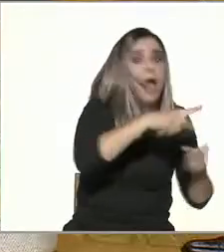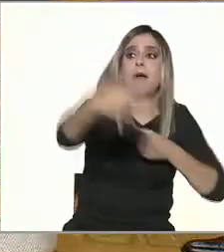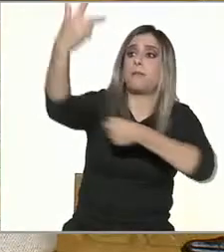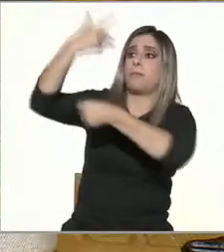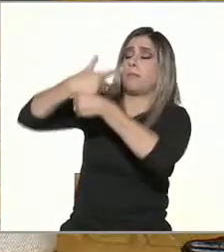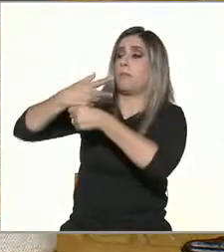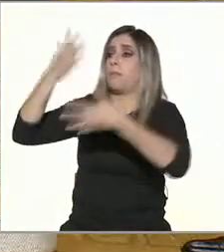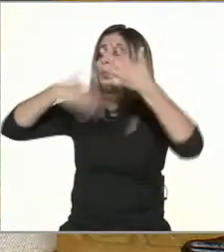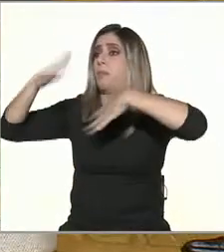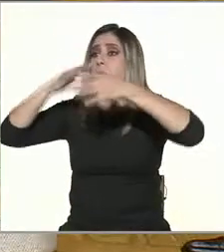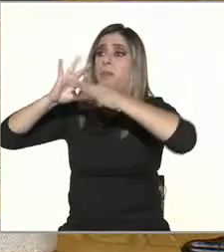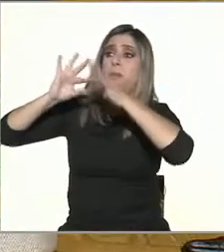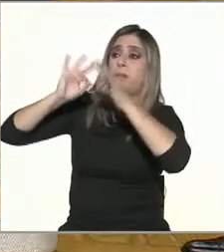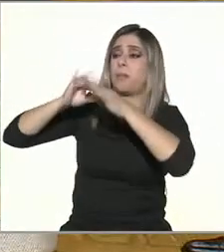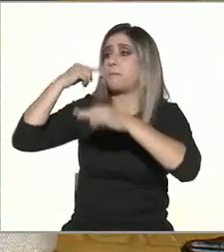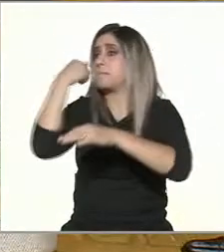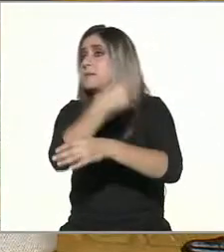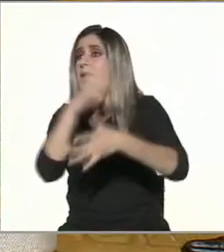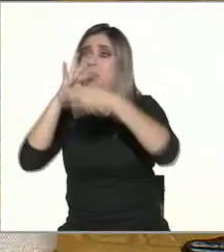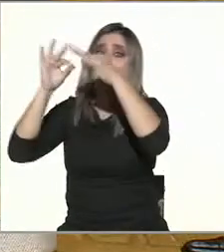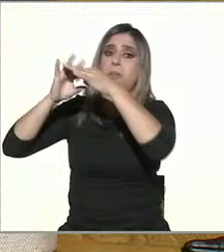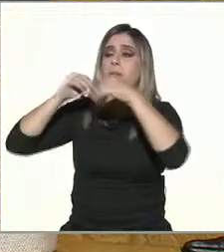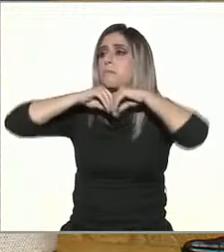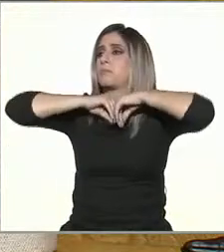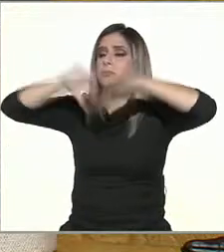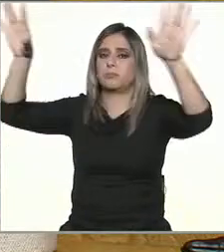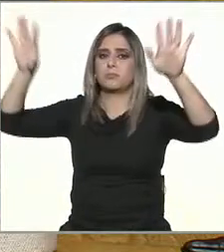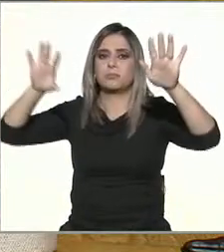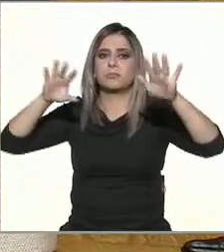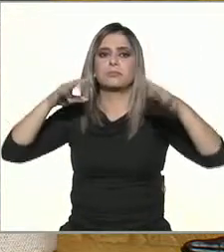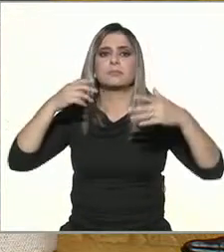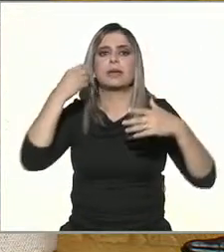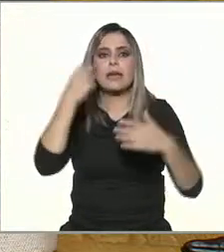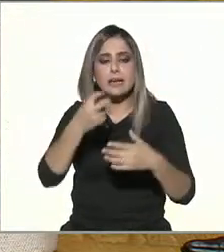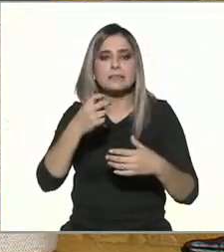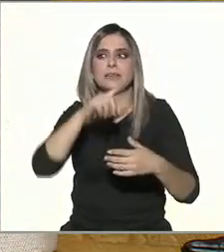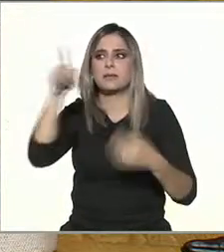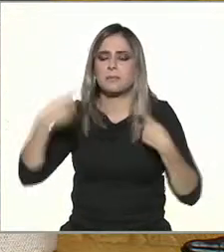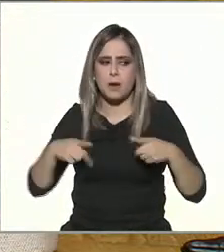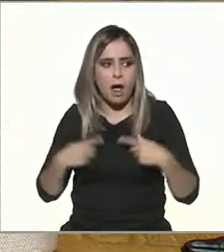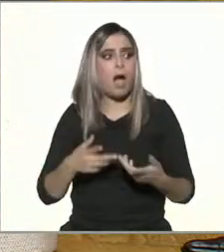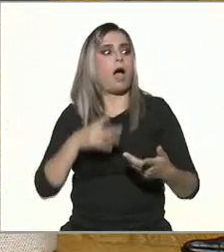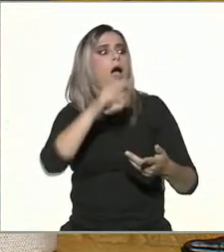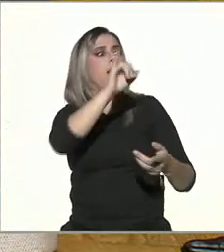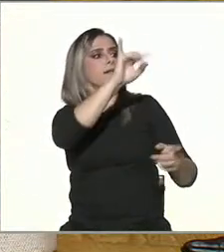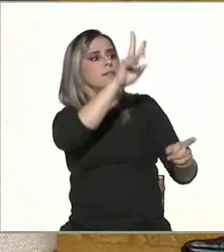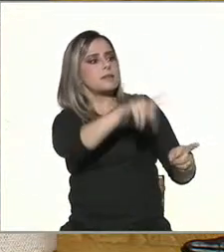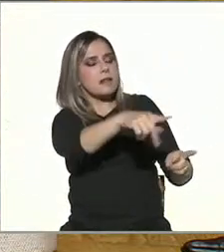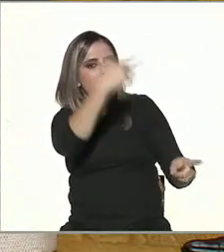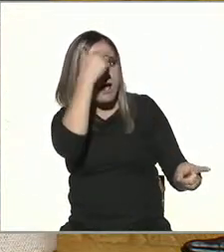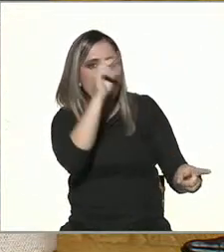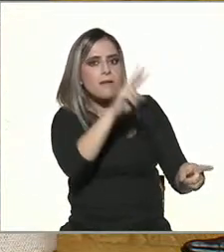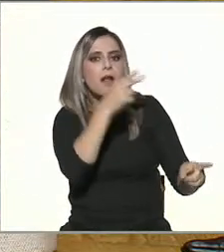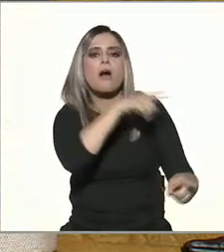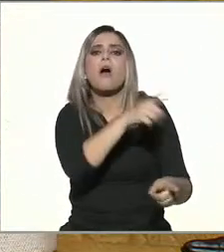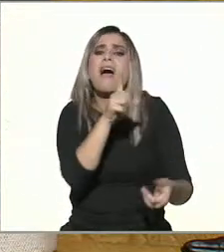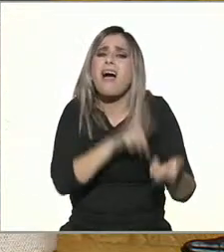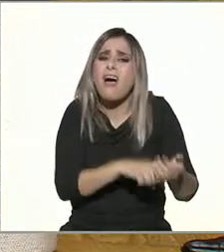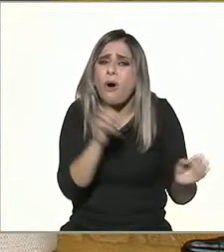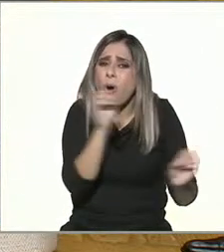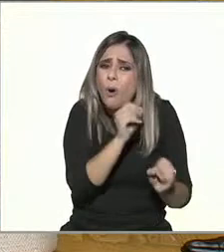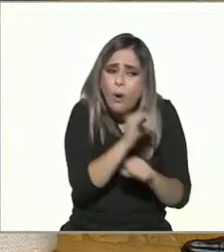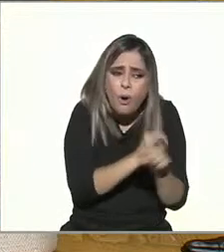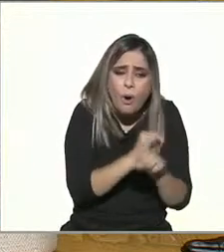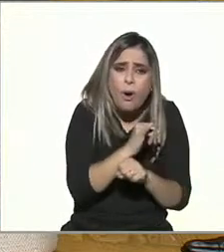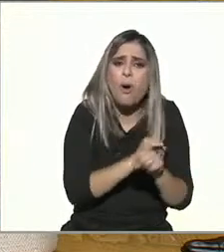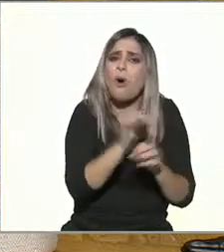una parte del hecho. Dicen, miren, véanlo, así está ocurriendo. Y esto genera, pues, estos impactos que la audiencia dice, sí, es verdad. Entonces, me están mintiendo y esto